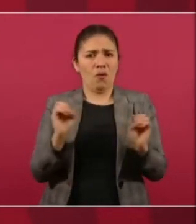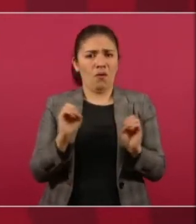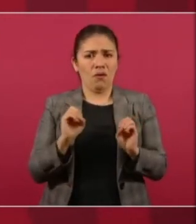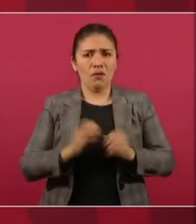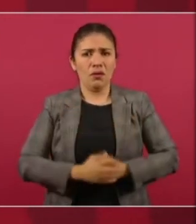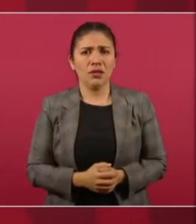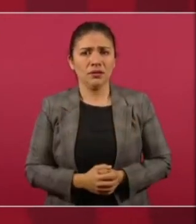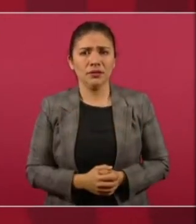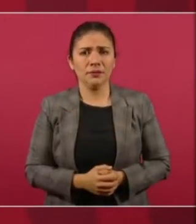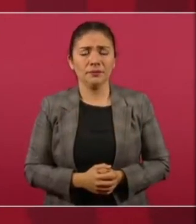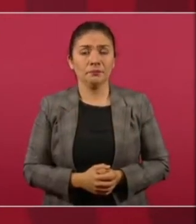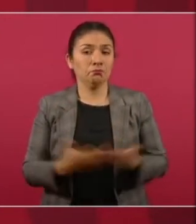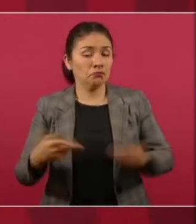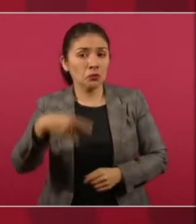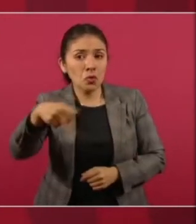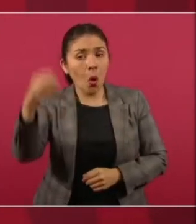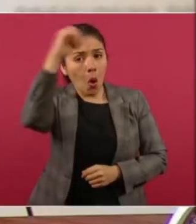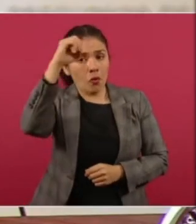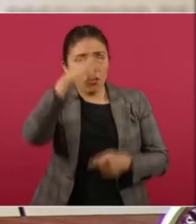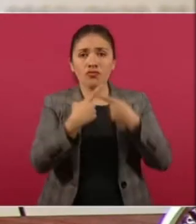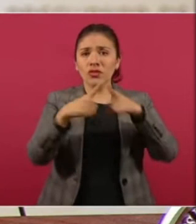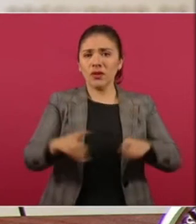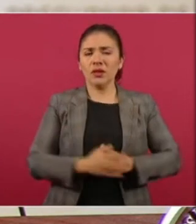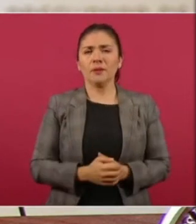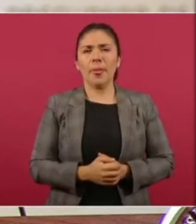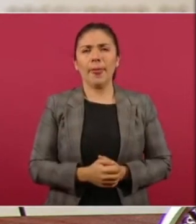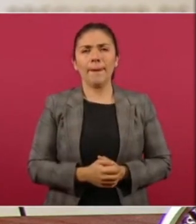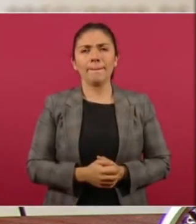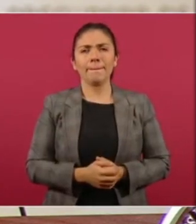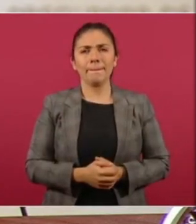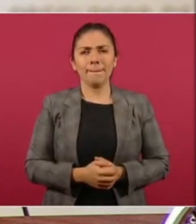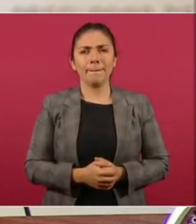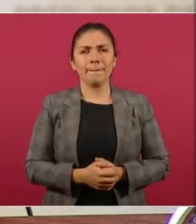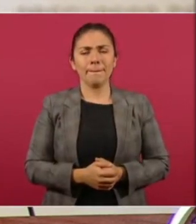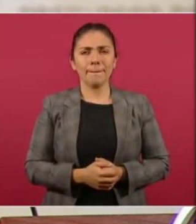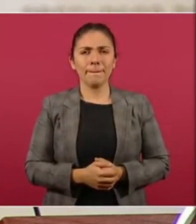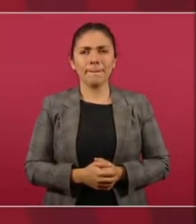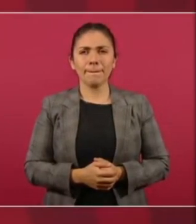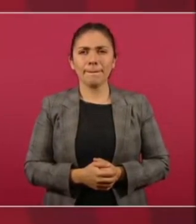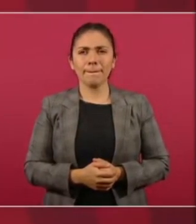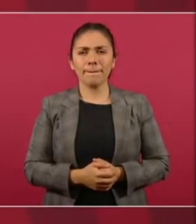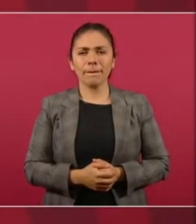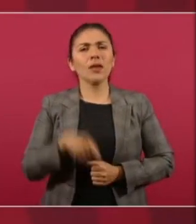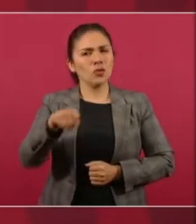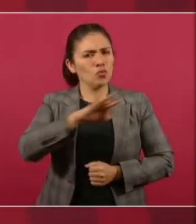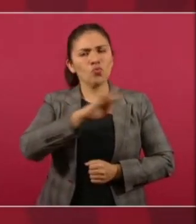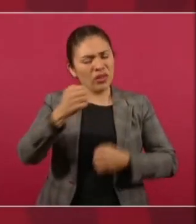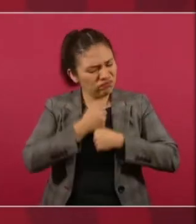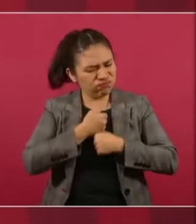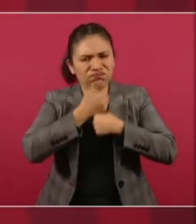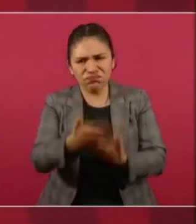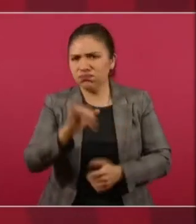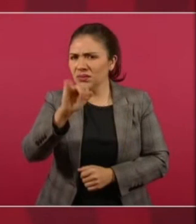Que tengas una opinión contraria. No tengo una opinión contraria. Que tengas, sí, y que puedas ejercer